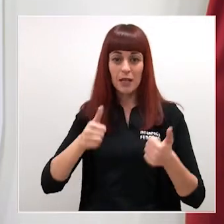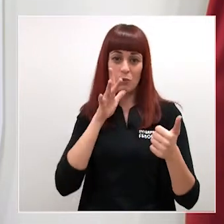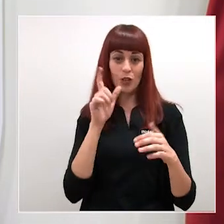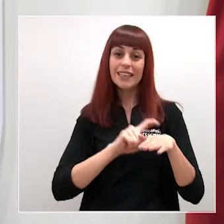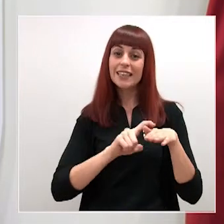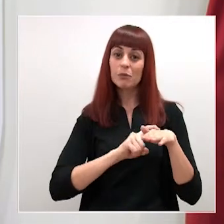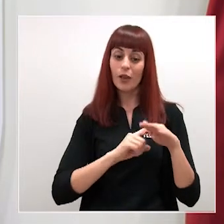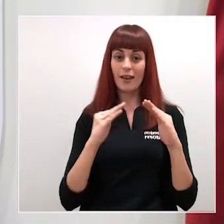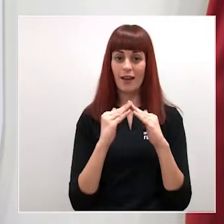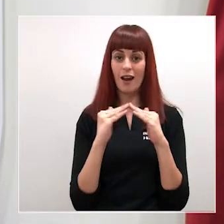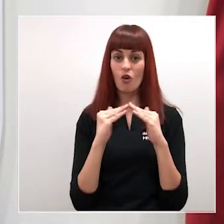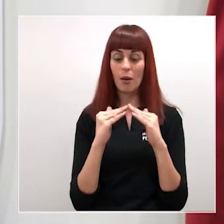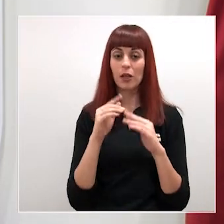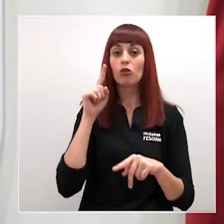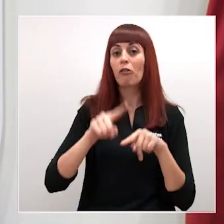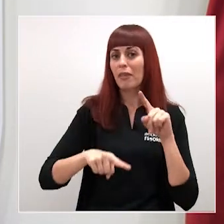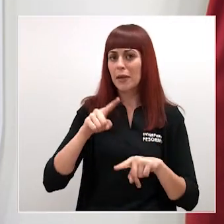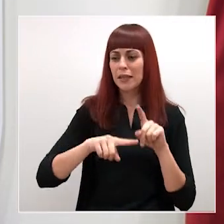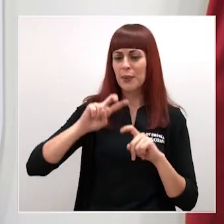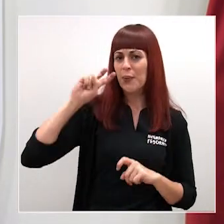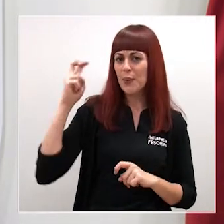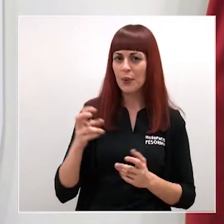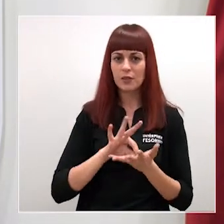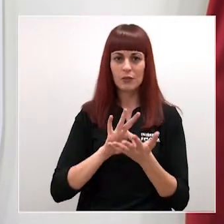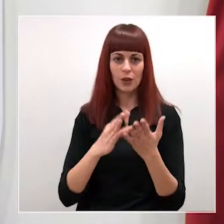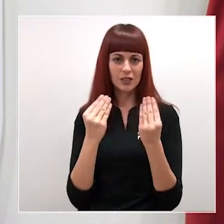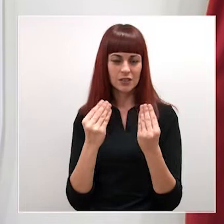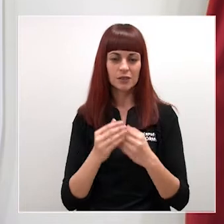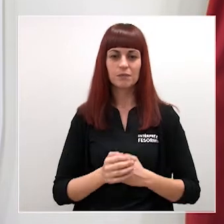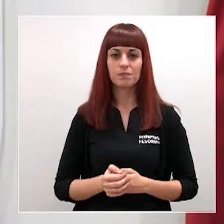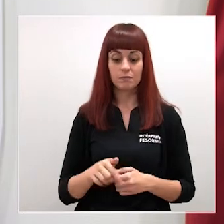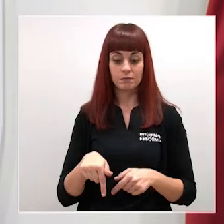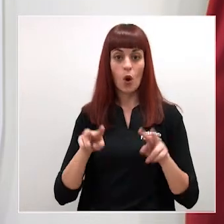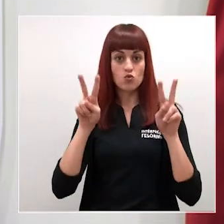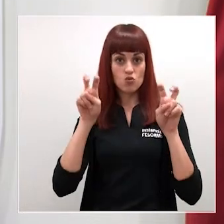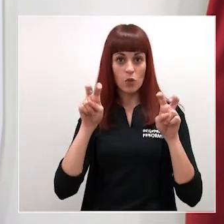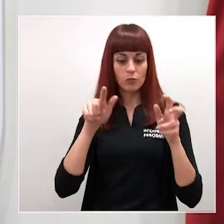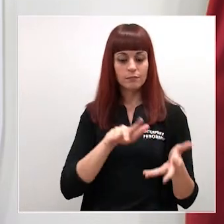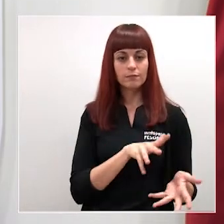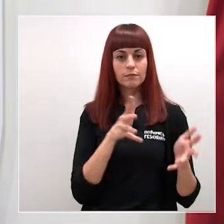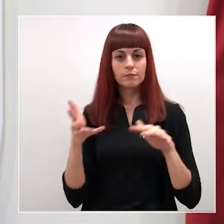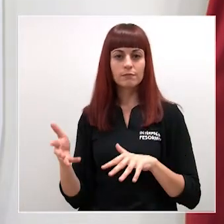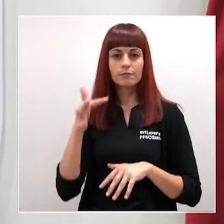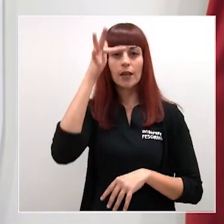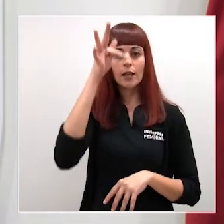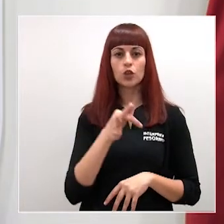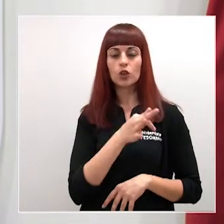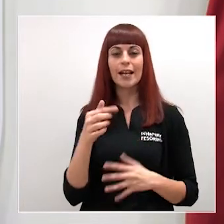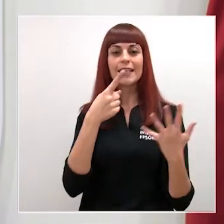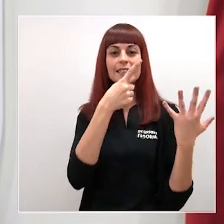alojamientos ofrece numerosas variedades. Esta nueva regulación se aplicará a un total de